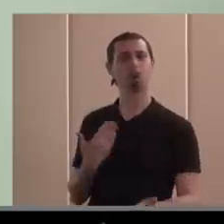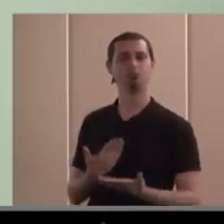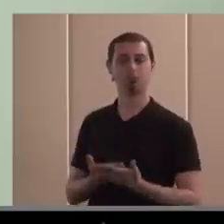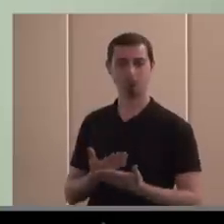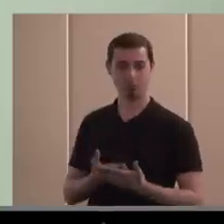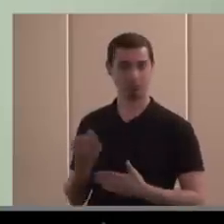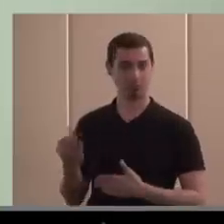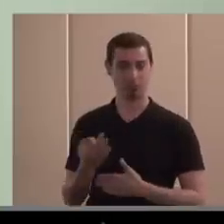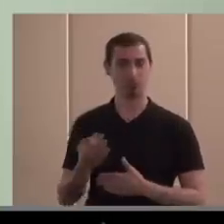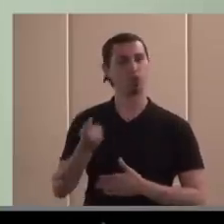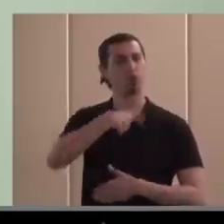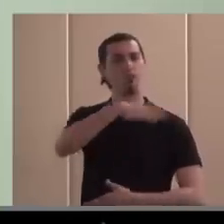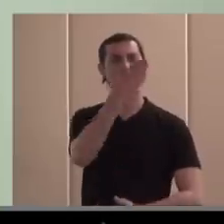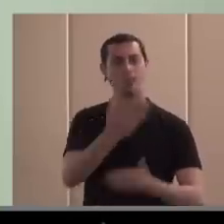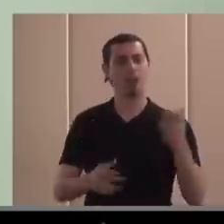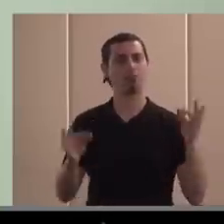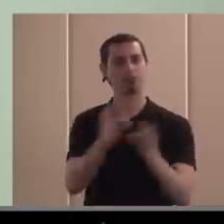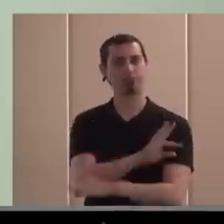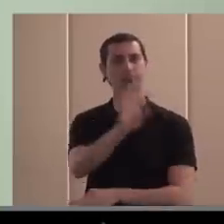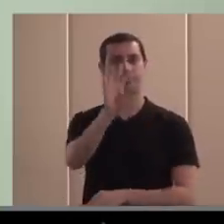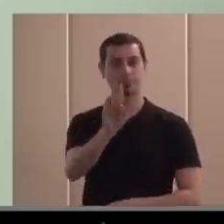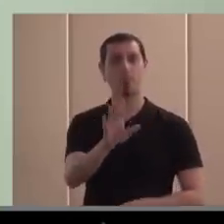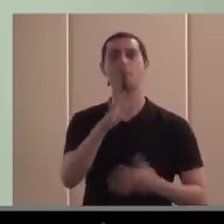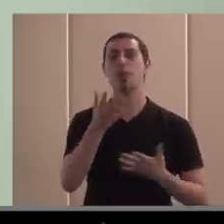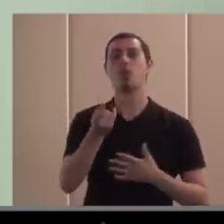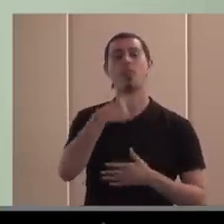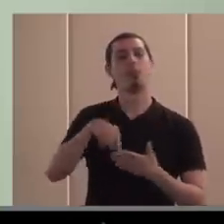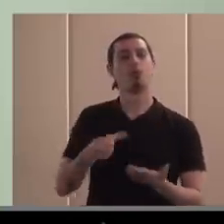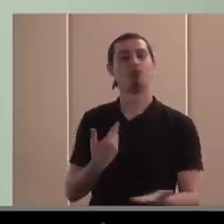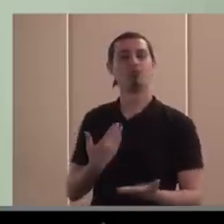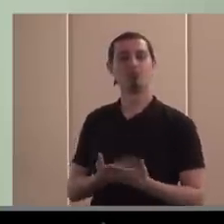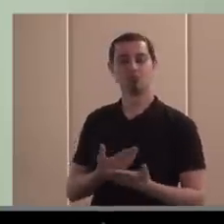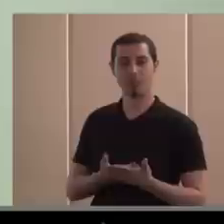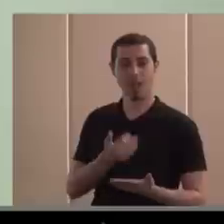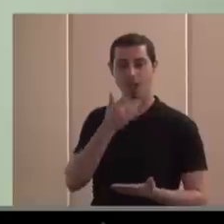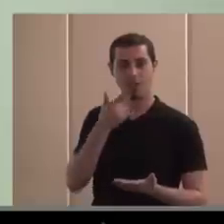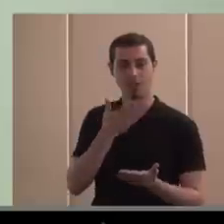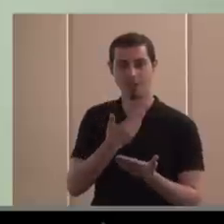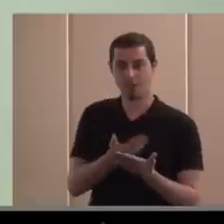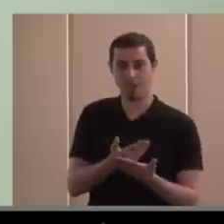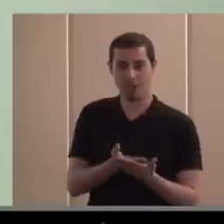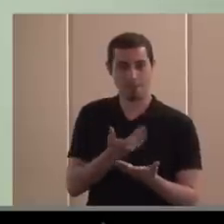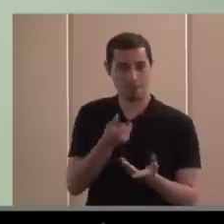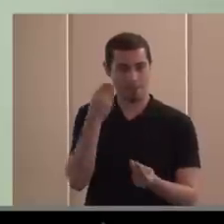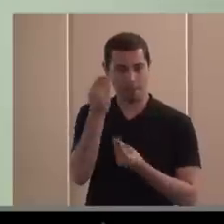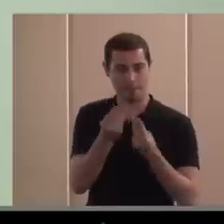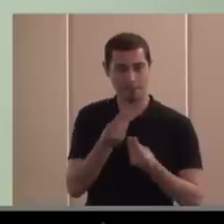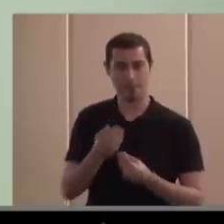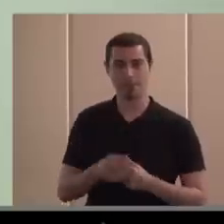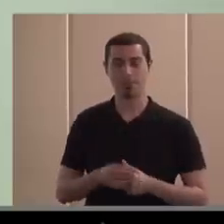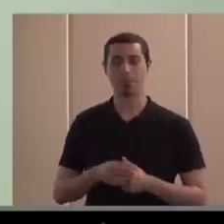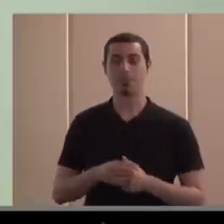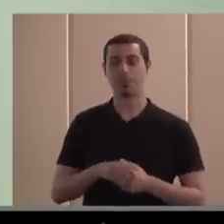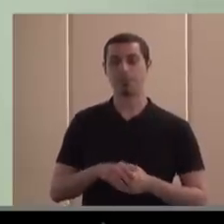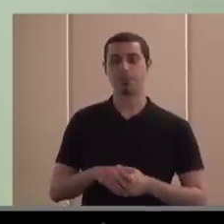equivoquemos seguramente, pero que al menos tengan alguna fundamentación, algún soporte reflexivo. En